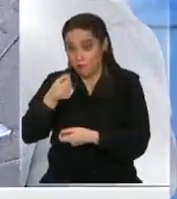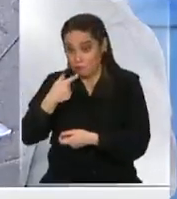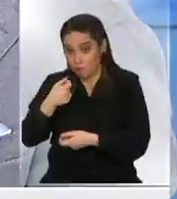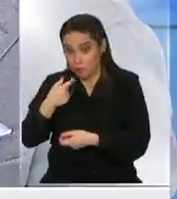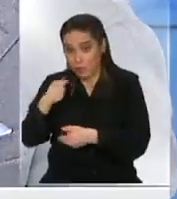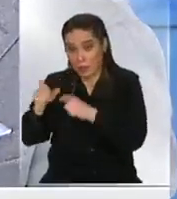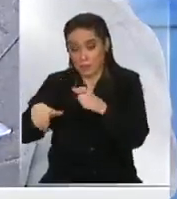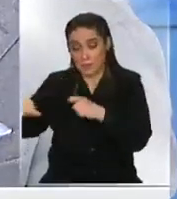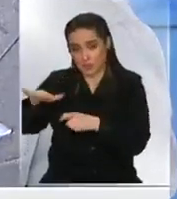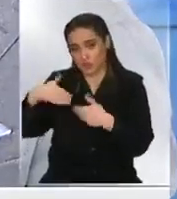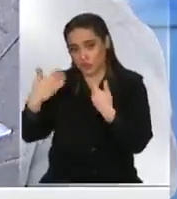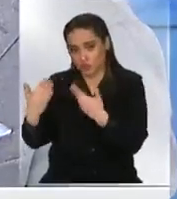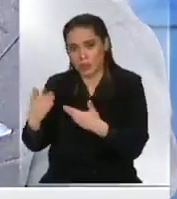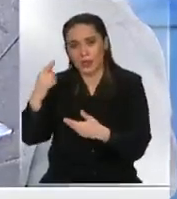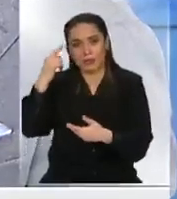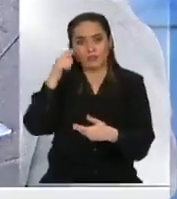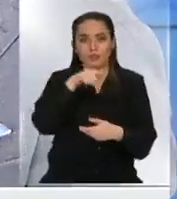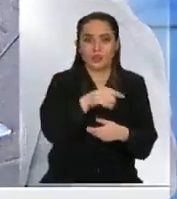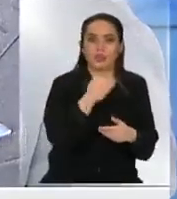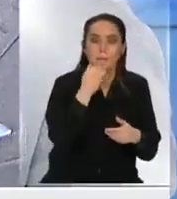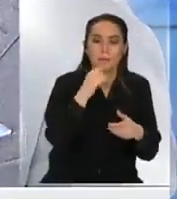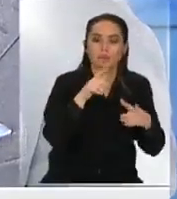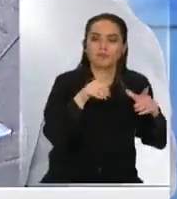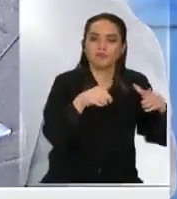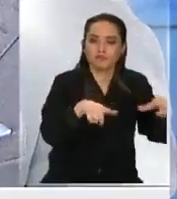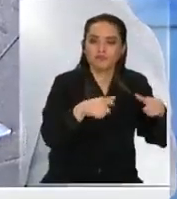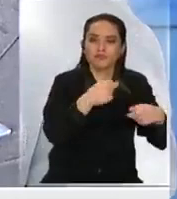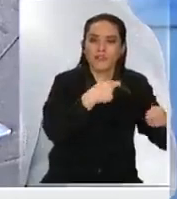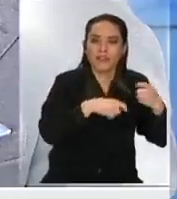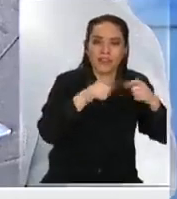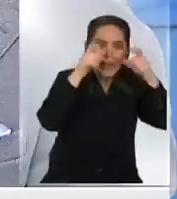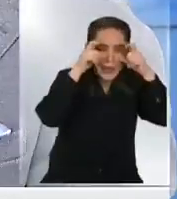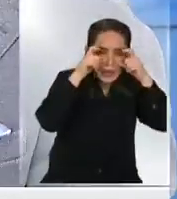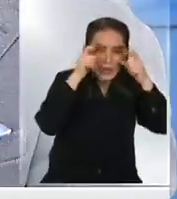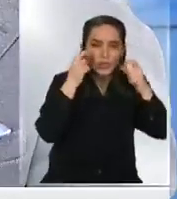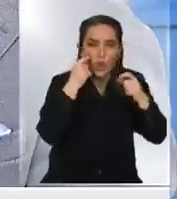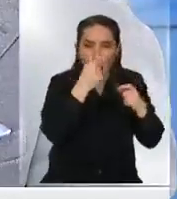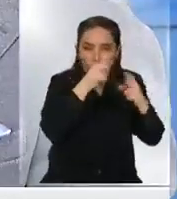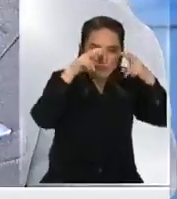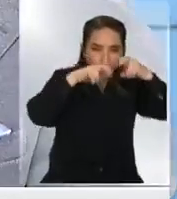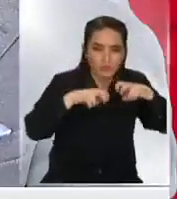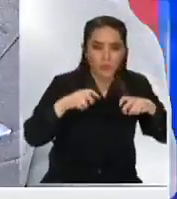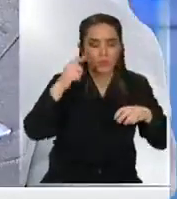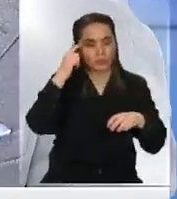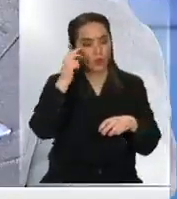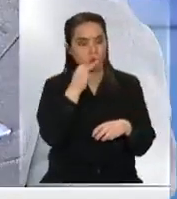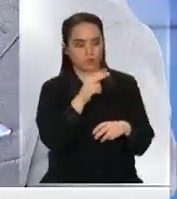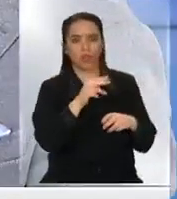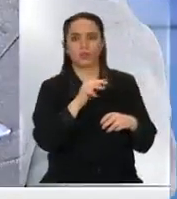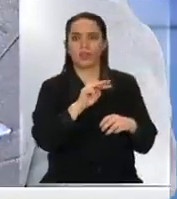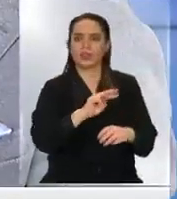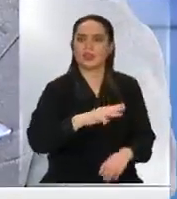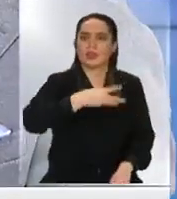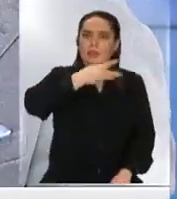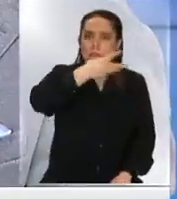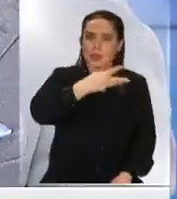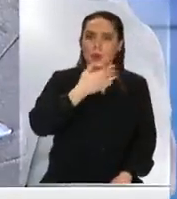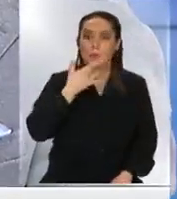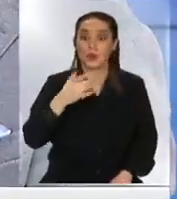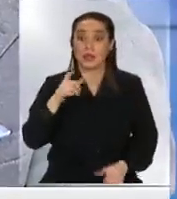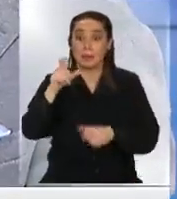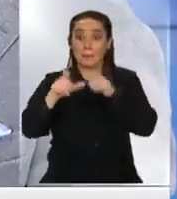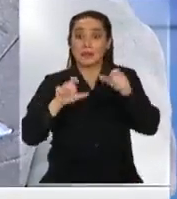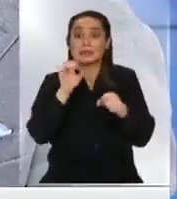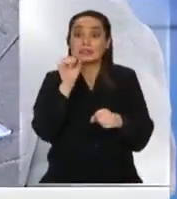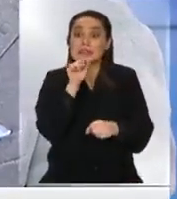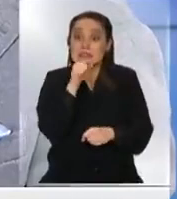dimos cuenta que la demanda de la óptica popular triplicó la demanda de la farmacia popular porque para los adultos mayores sobre todo que cuando pierden